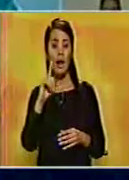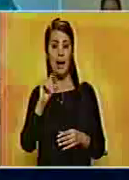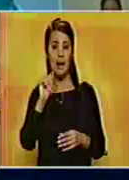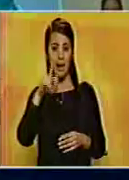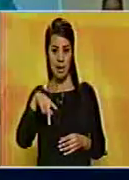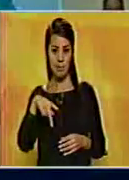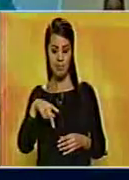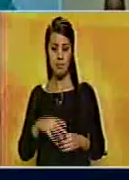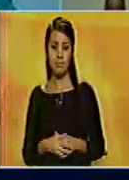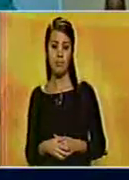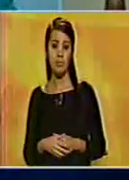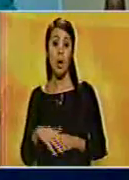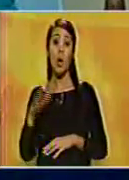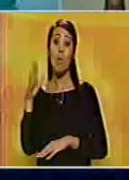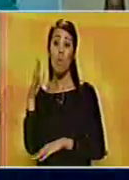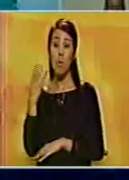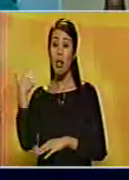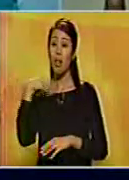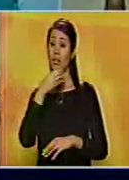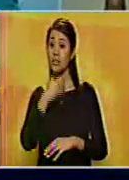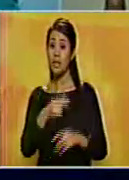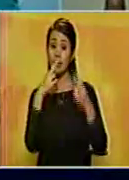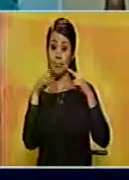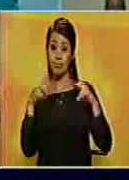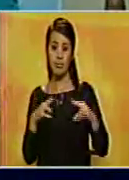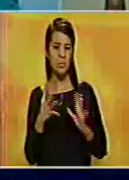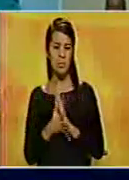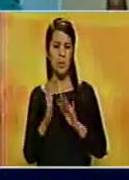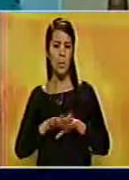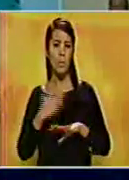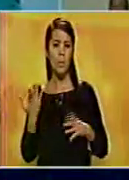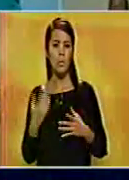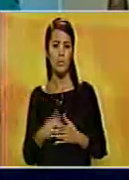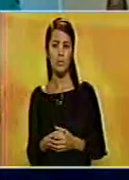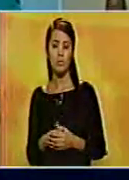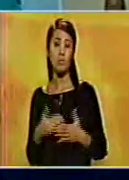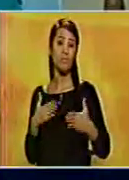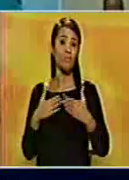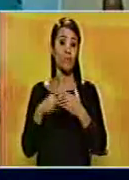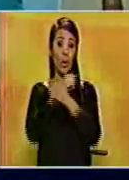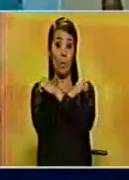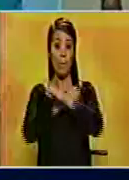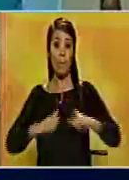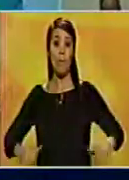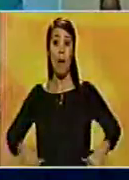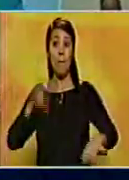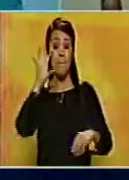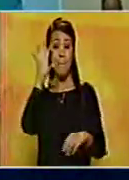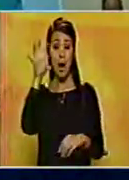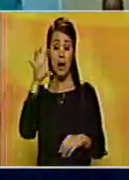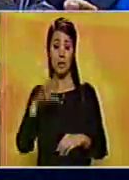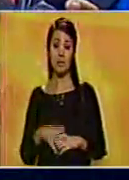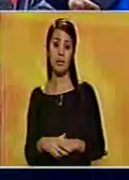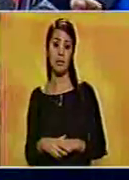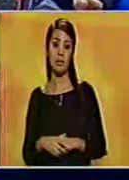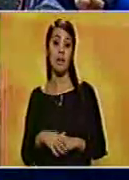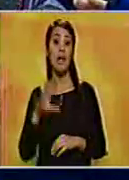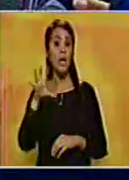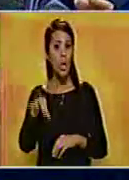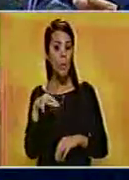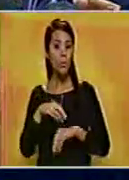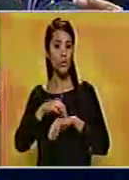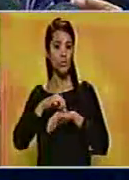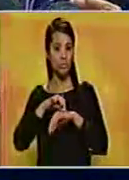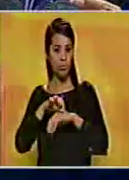producción, los CLAP, prometidos para Navidad, se deben a un sabotaje hecho por Portugal, país al que se le compró el producto.